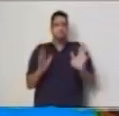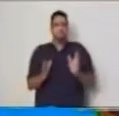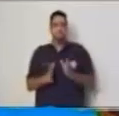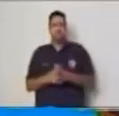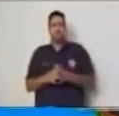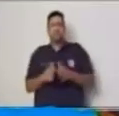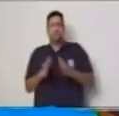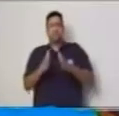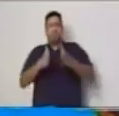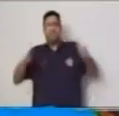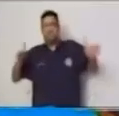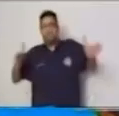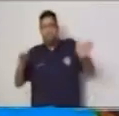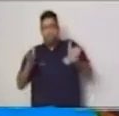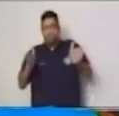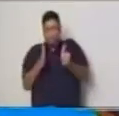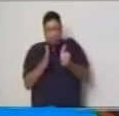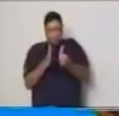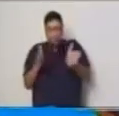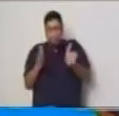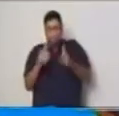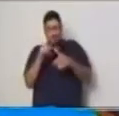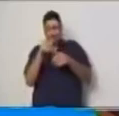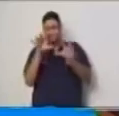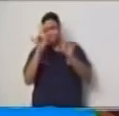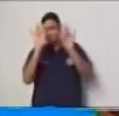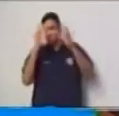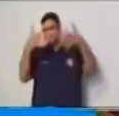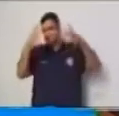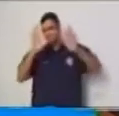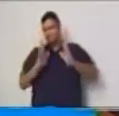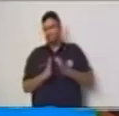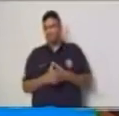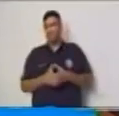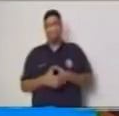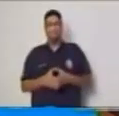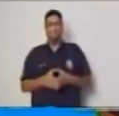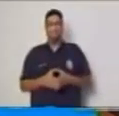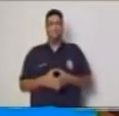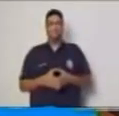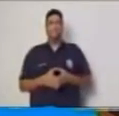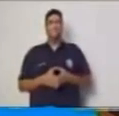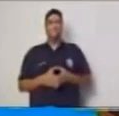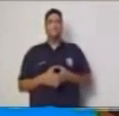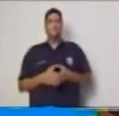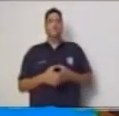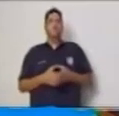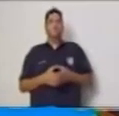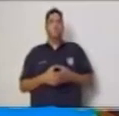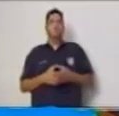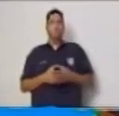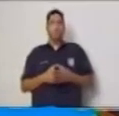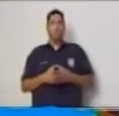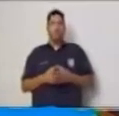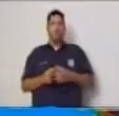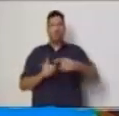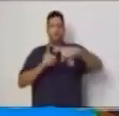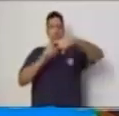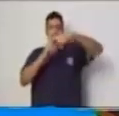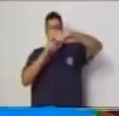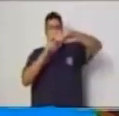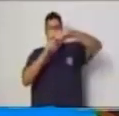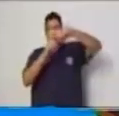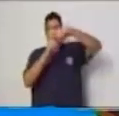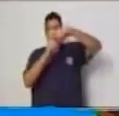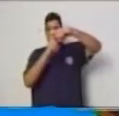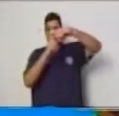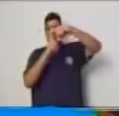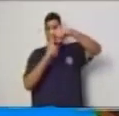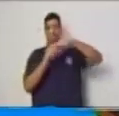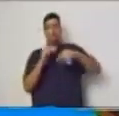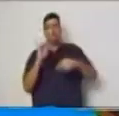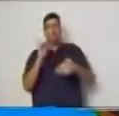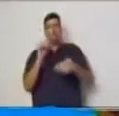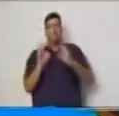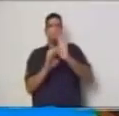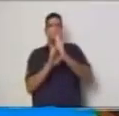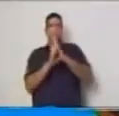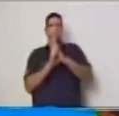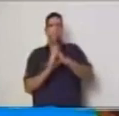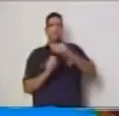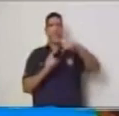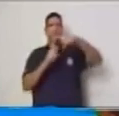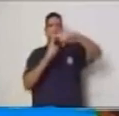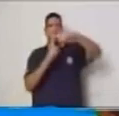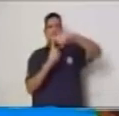y luego en el punto medio o sea la mitad trazar la línea horizontal para poder construir